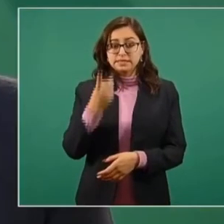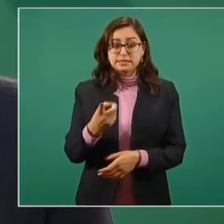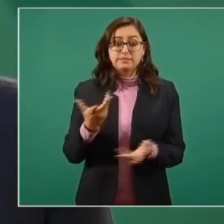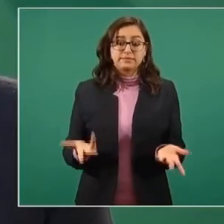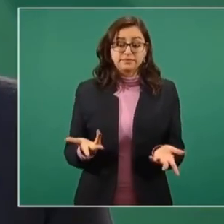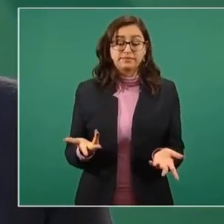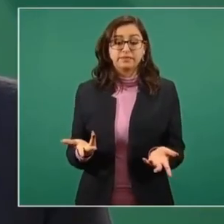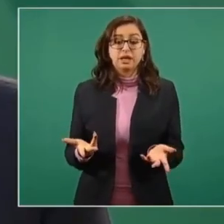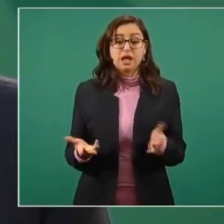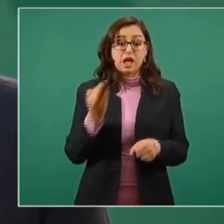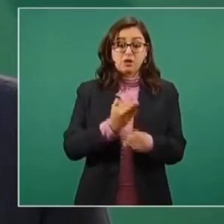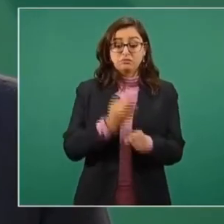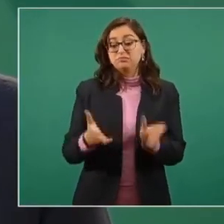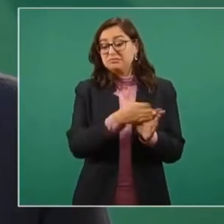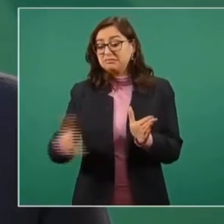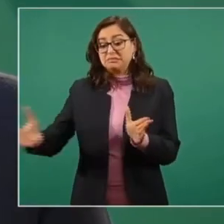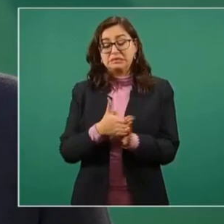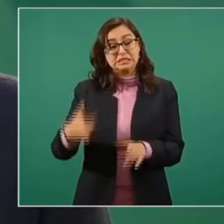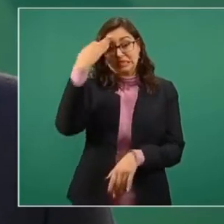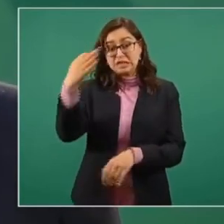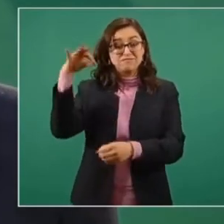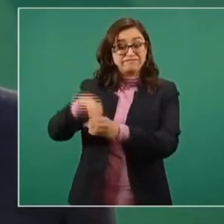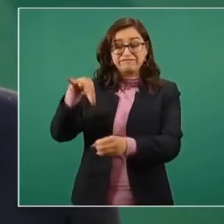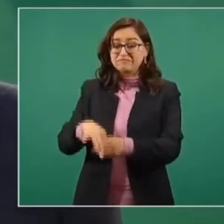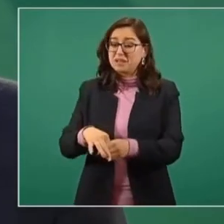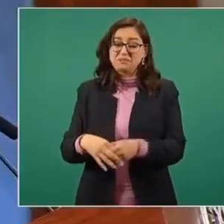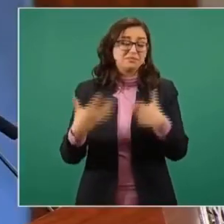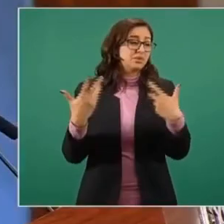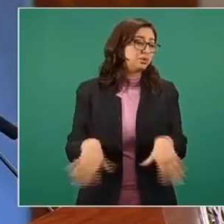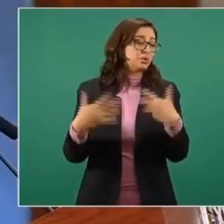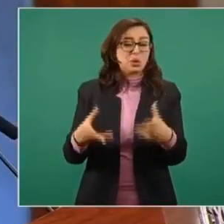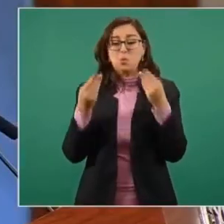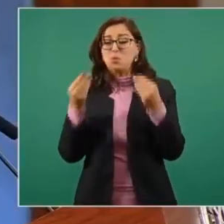tiempos de elecciones y hay acusaciones